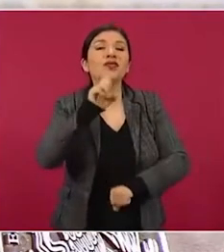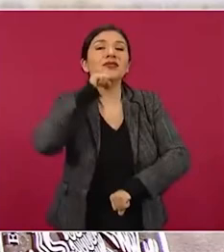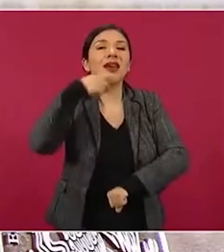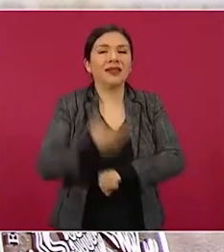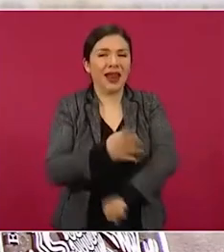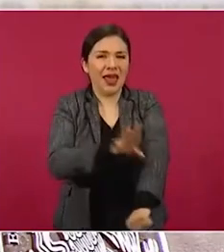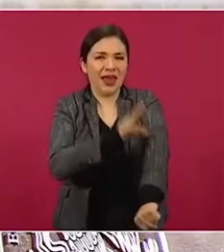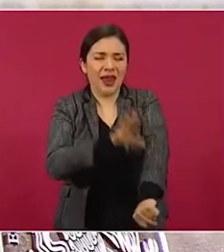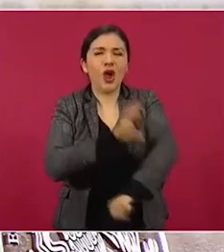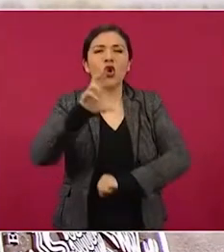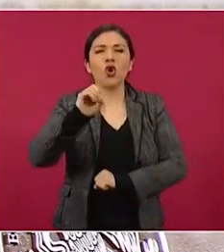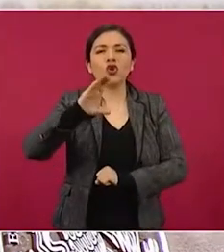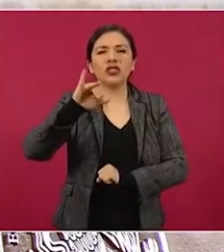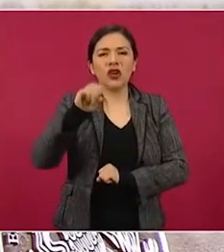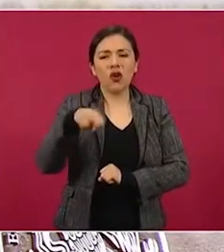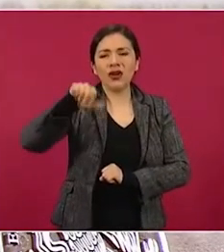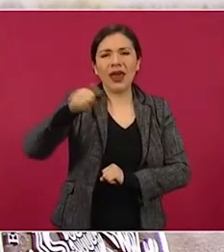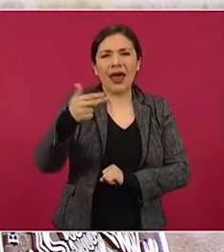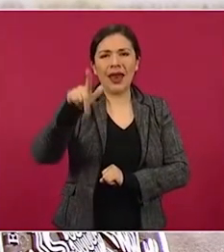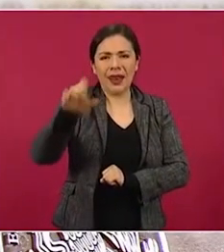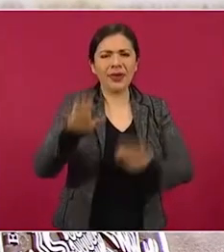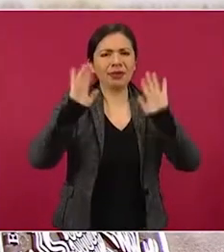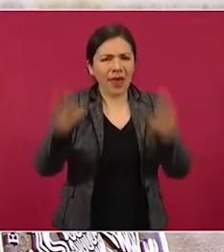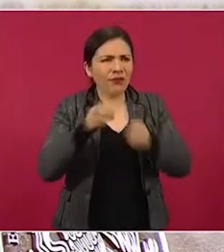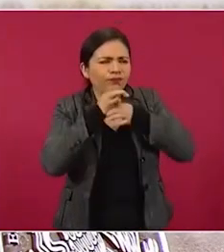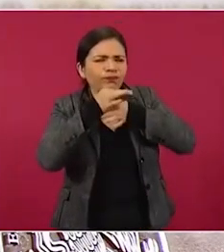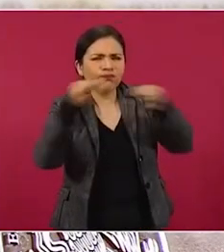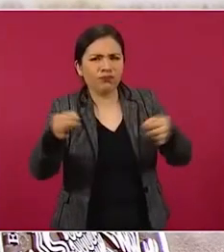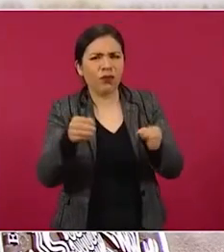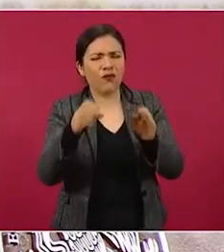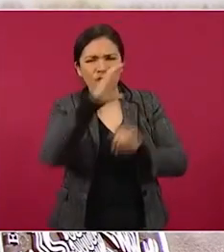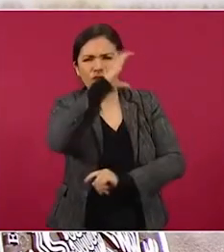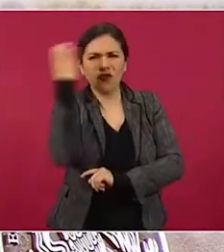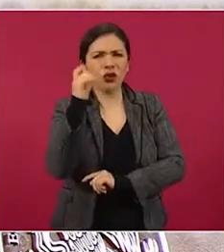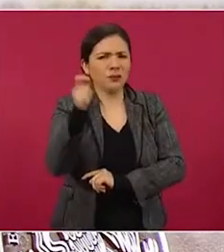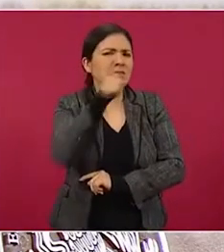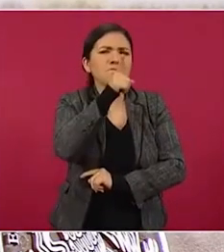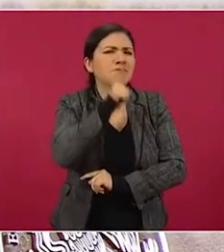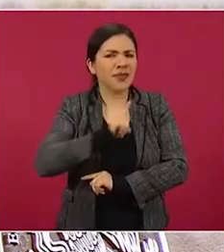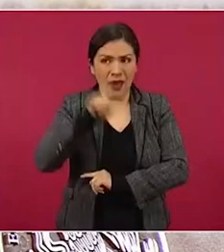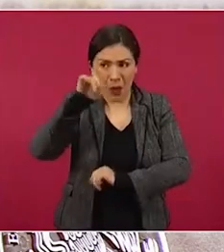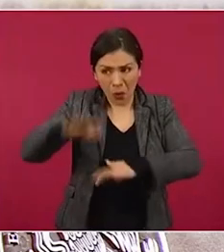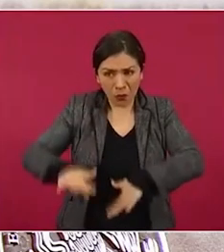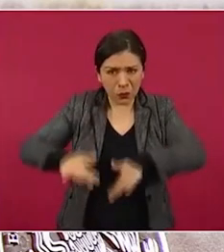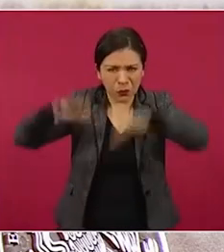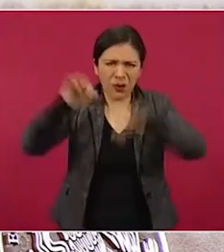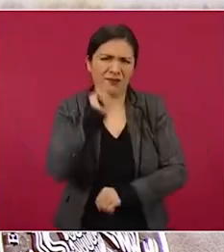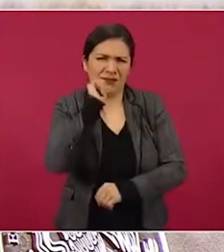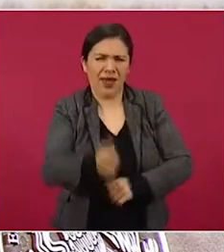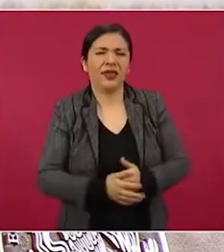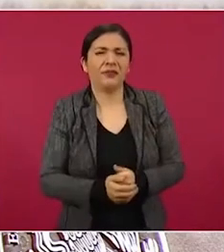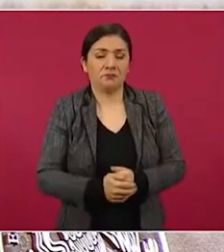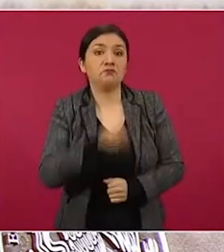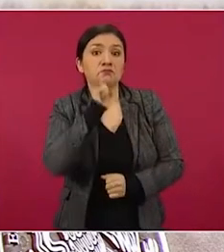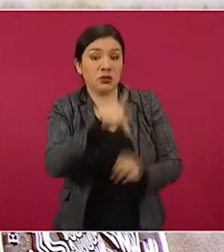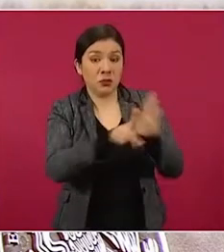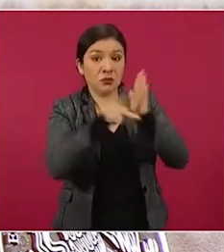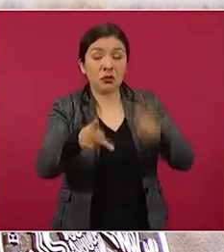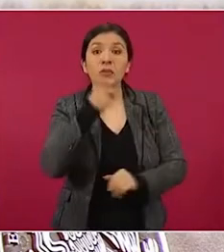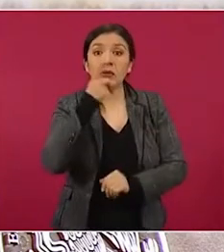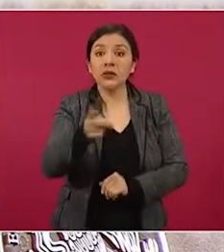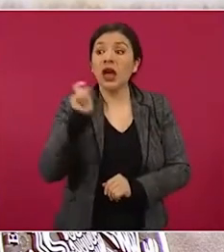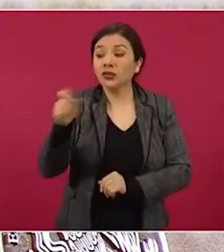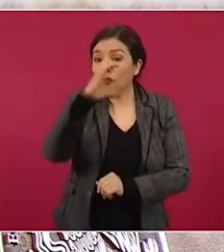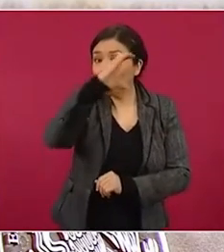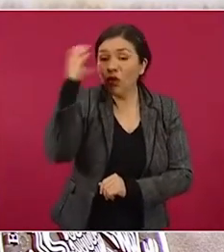Nale, publicó una fotografía del lugar para desmentir las versiones de la inundación. El diario señaló que se trataba de una